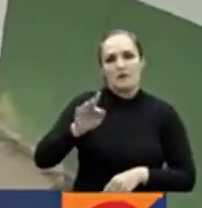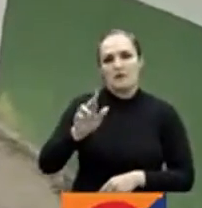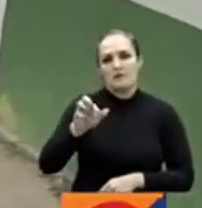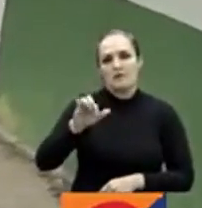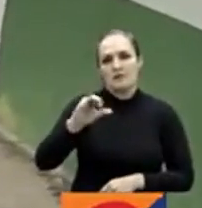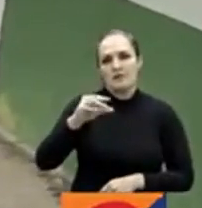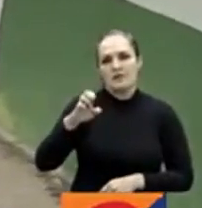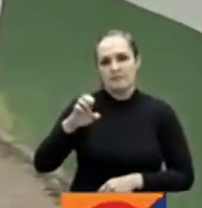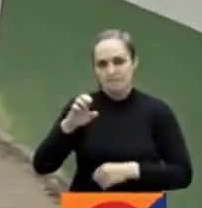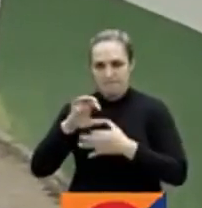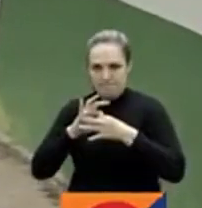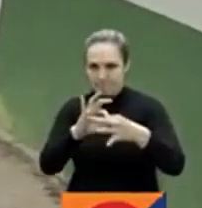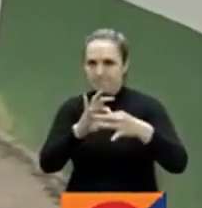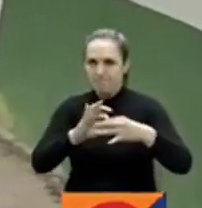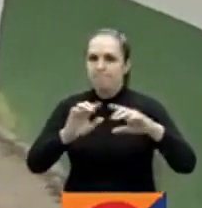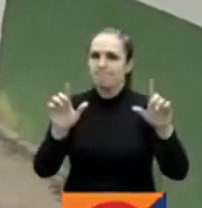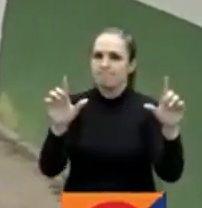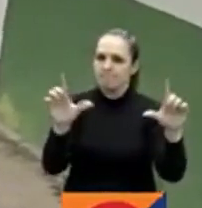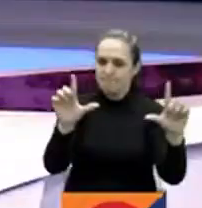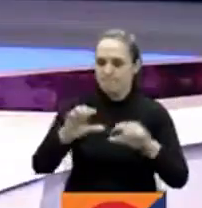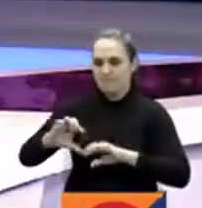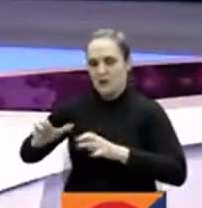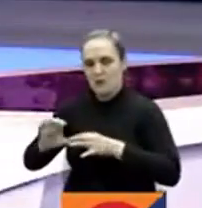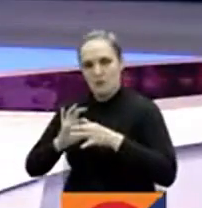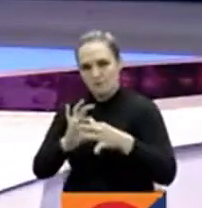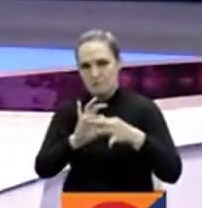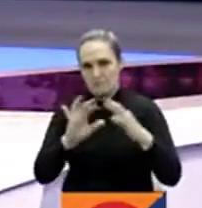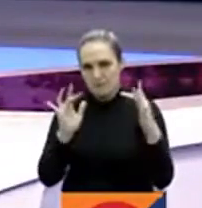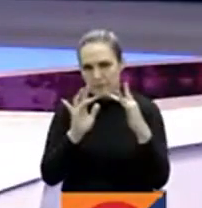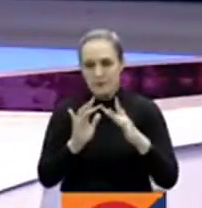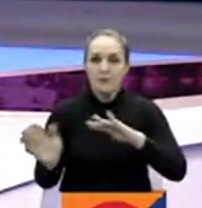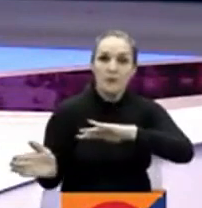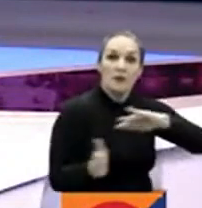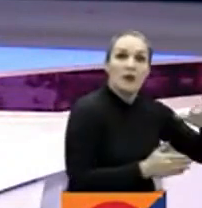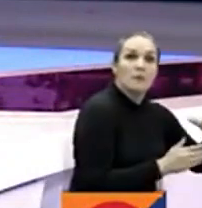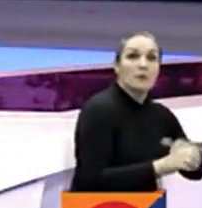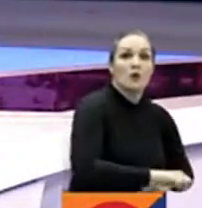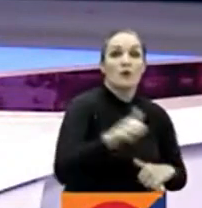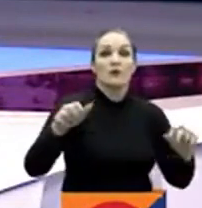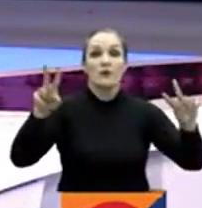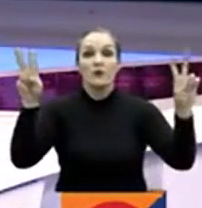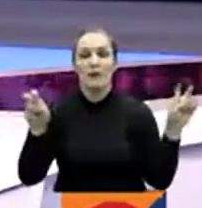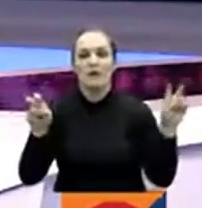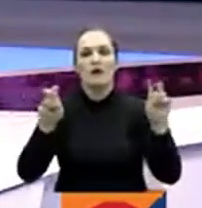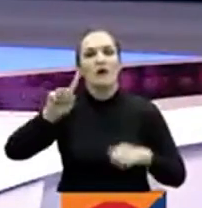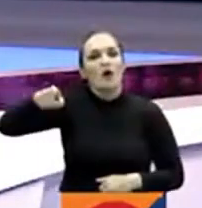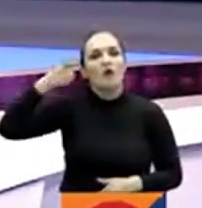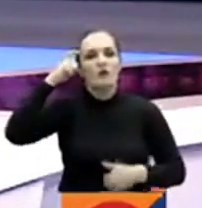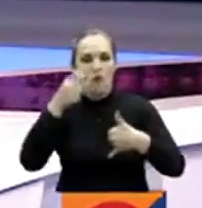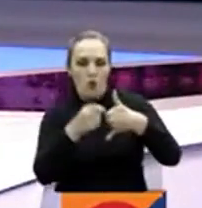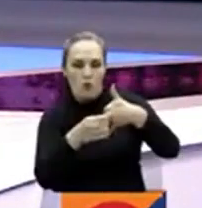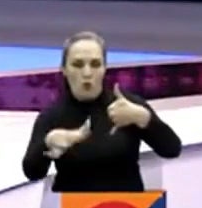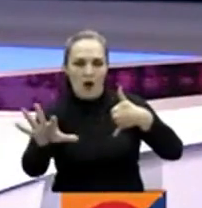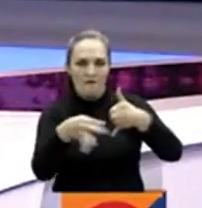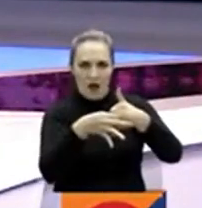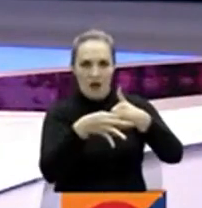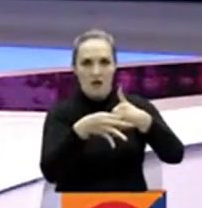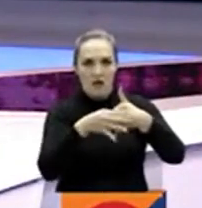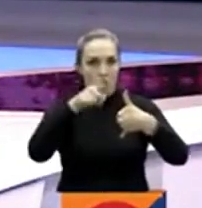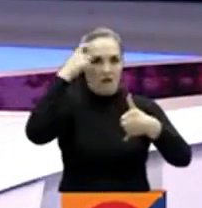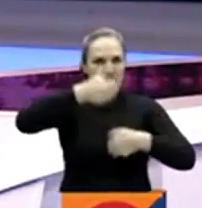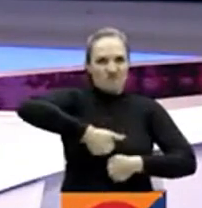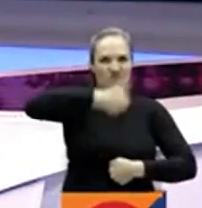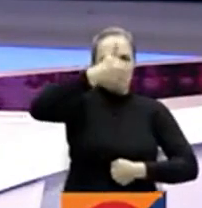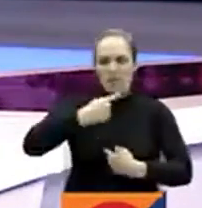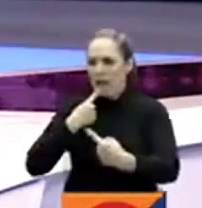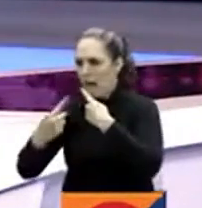Noticias, conectados 24-7. Cambiamos de tema porque la gobernación del Guaviare y el ICBF anunciaron medidas para